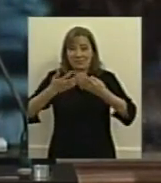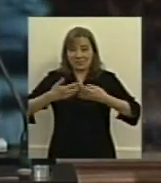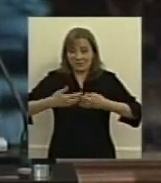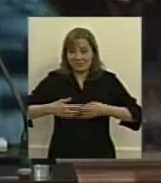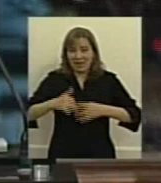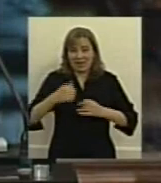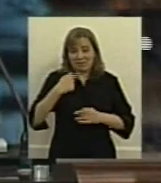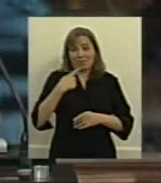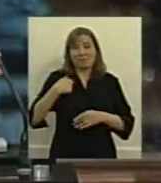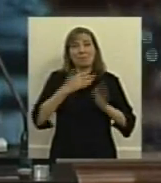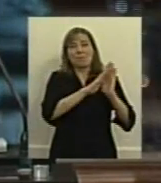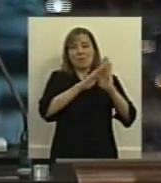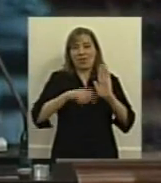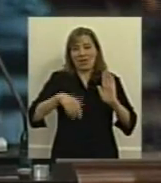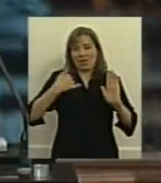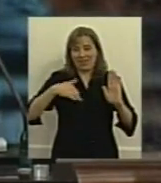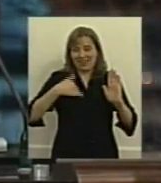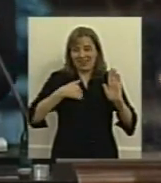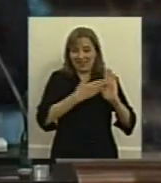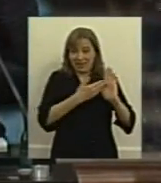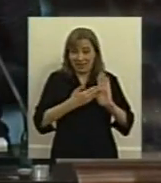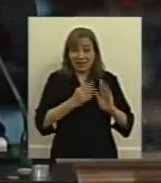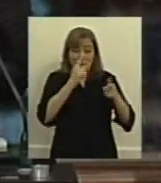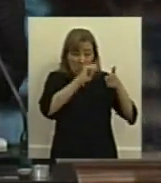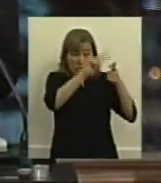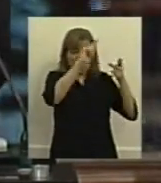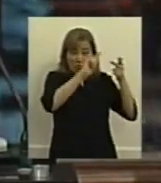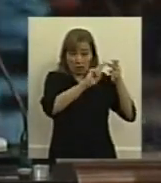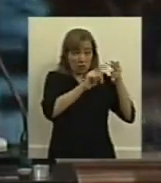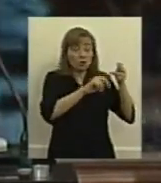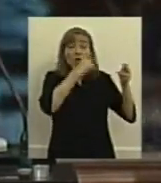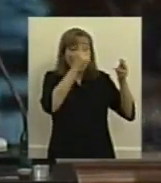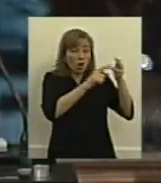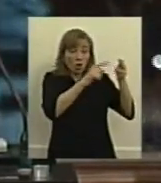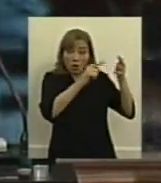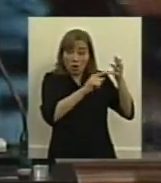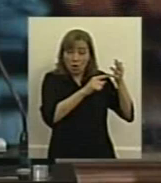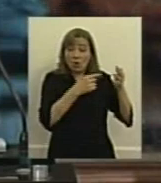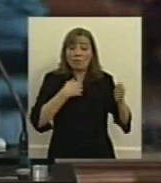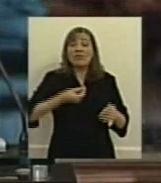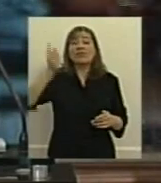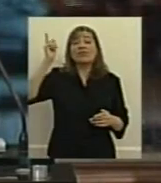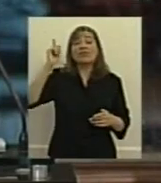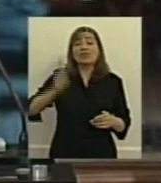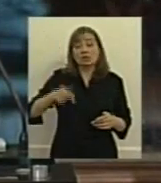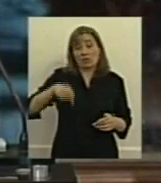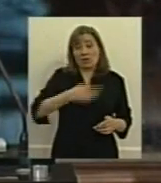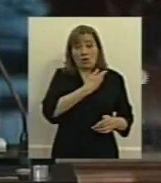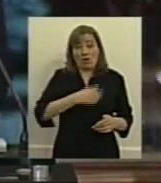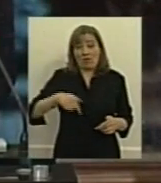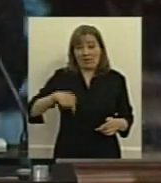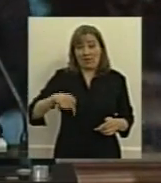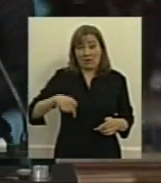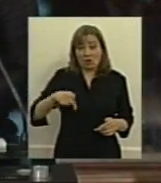modelo han incrementado y las otras dos razones son decisiones del poder ejecutivo